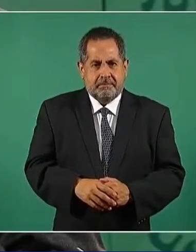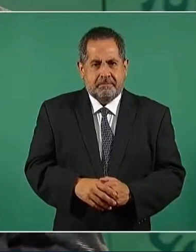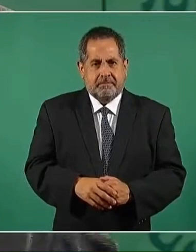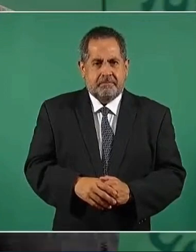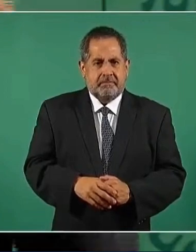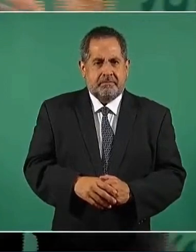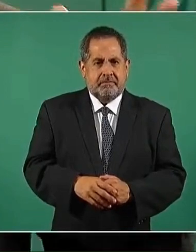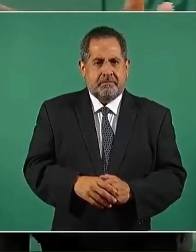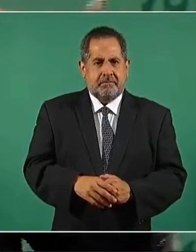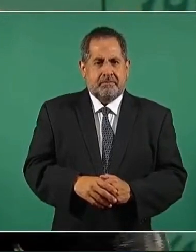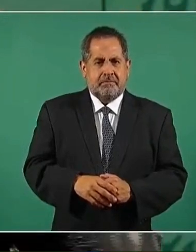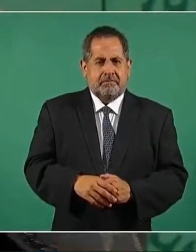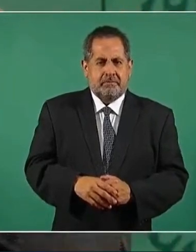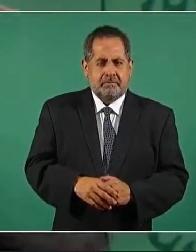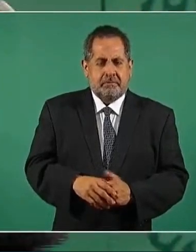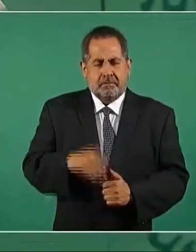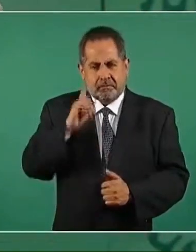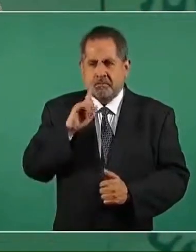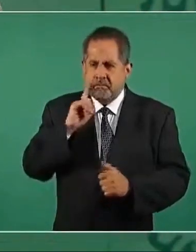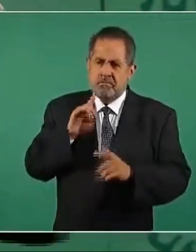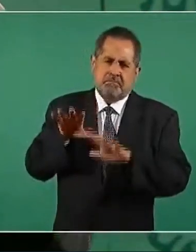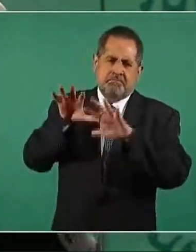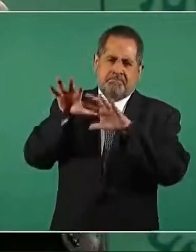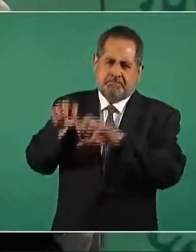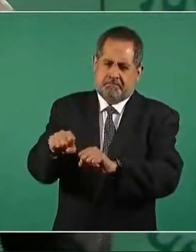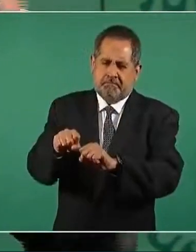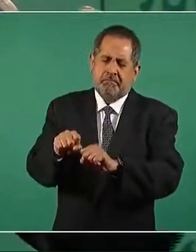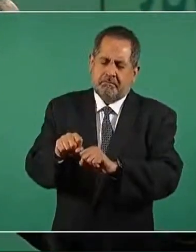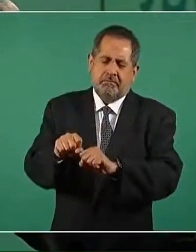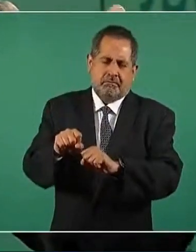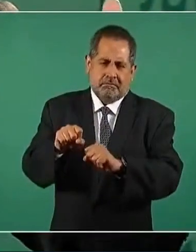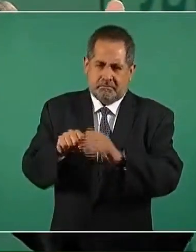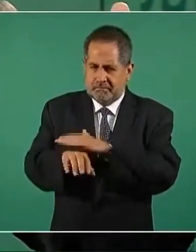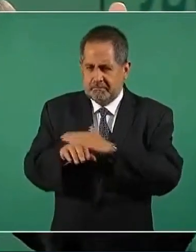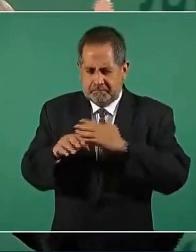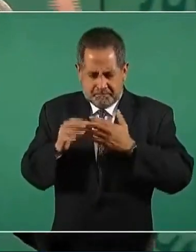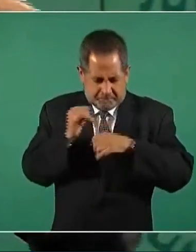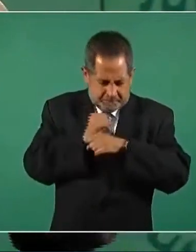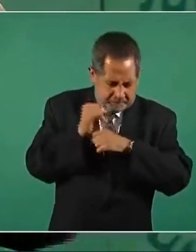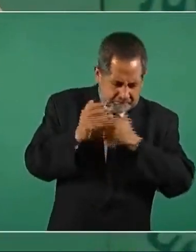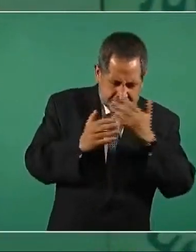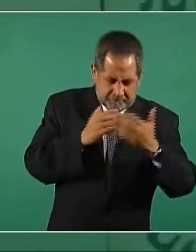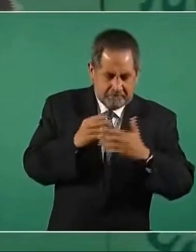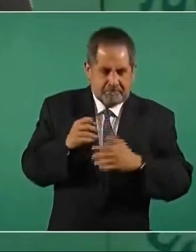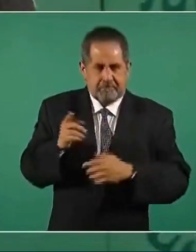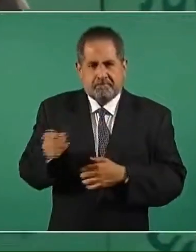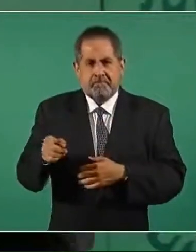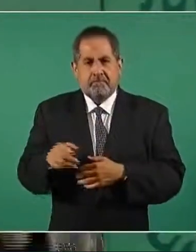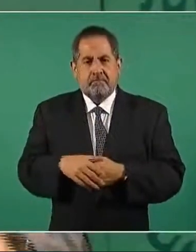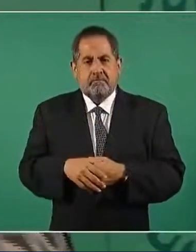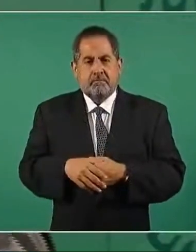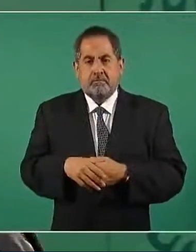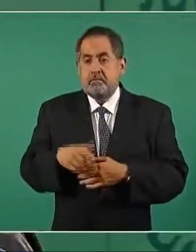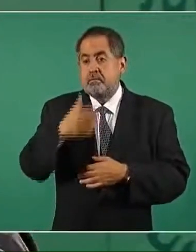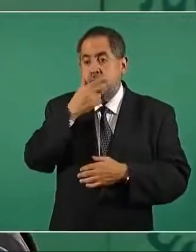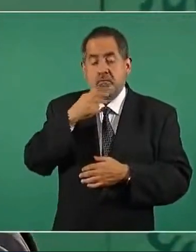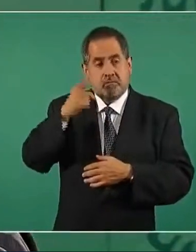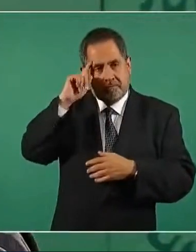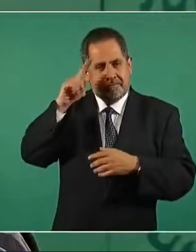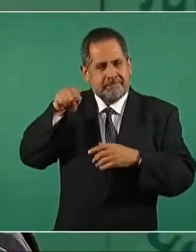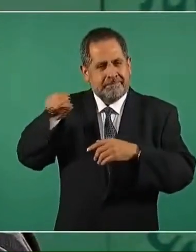Se detuvo a la señora, se hizo la investigación, el marino está prófugo.